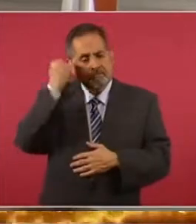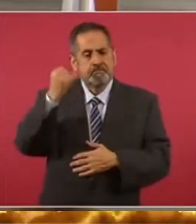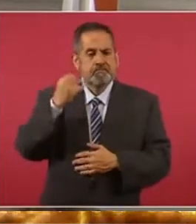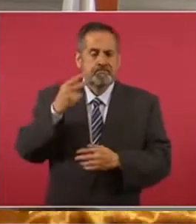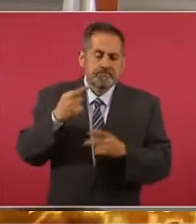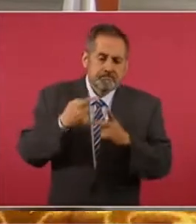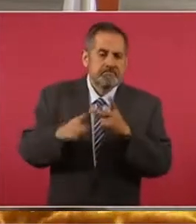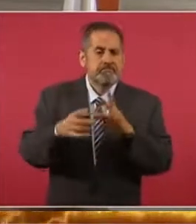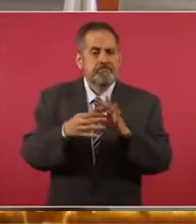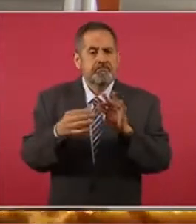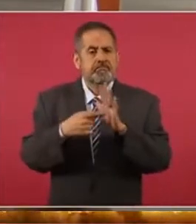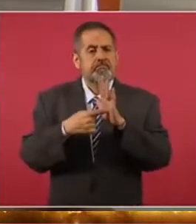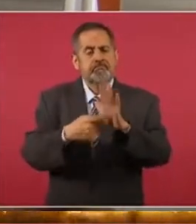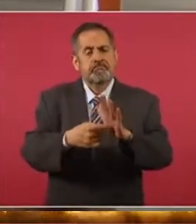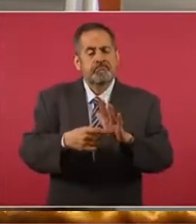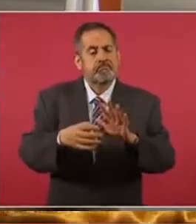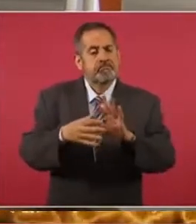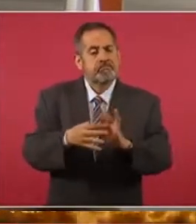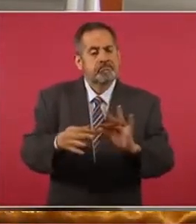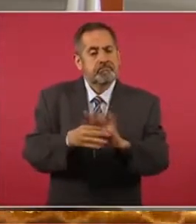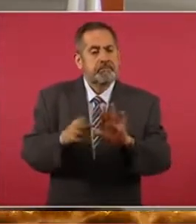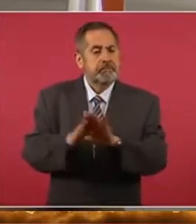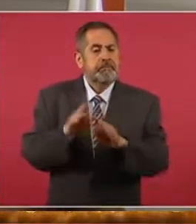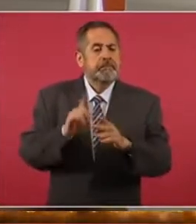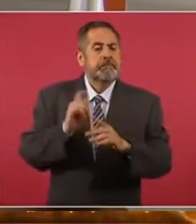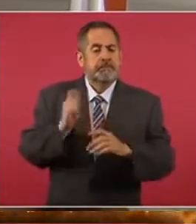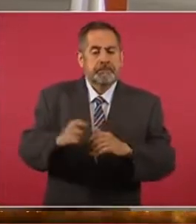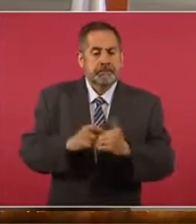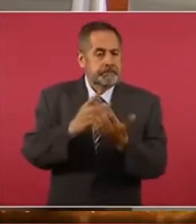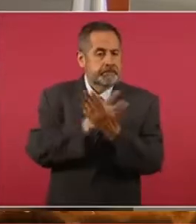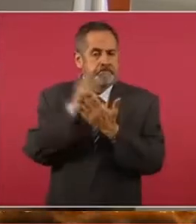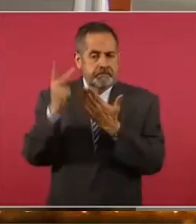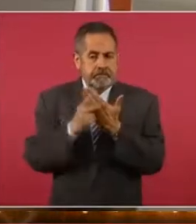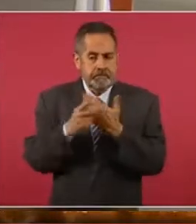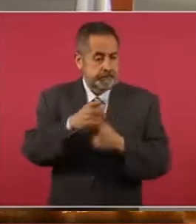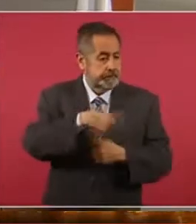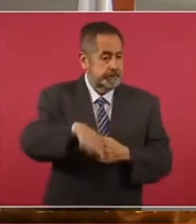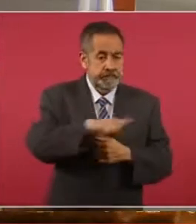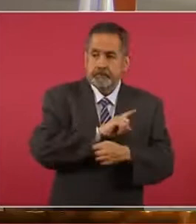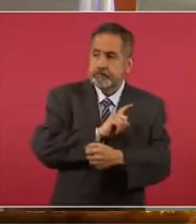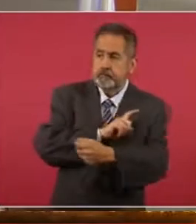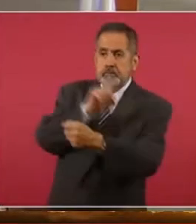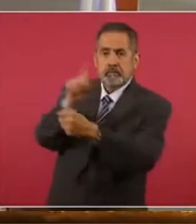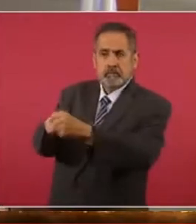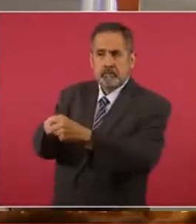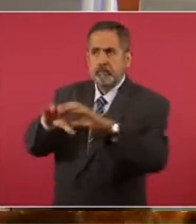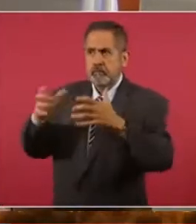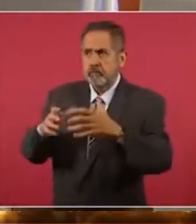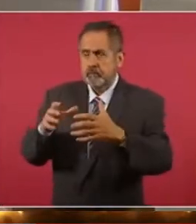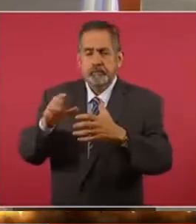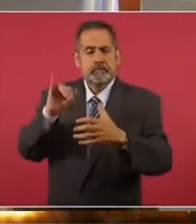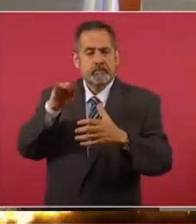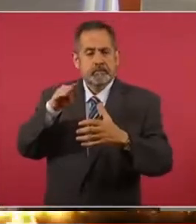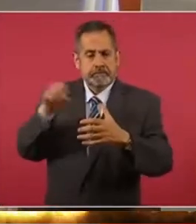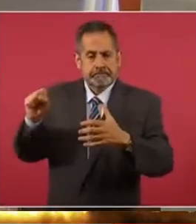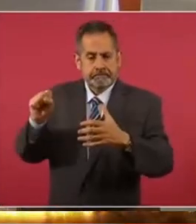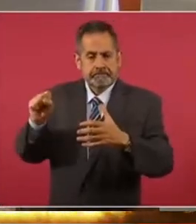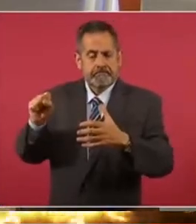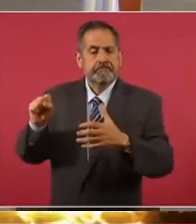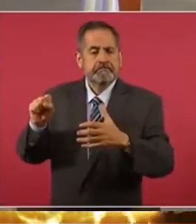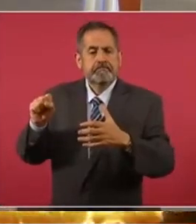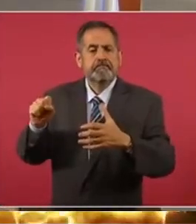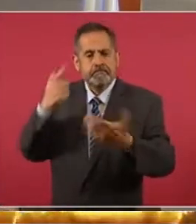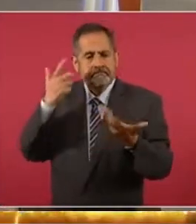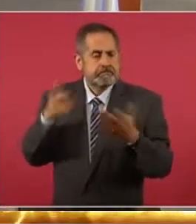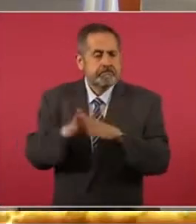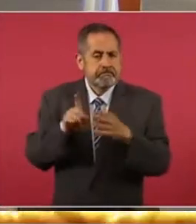iniciar presentando el programa de incorporación de trabajadoras del hogar en nuestro país, que